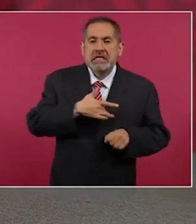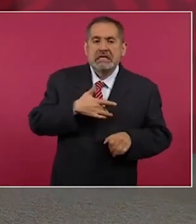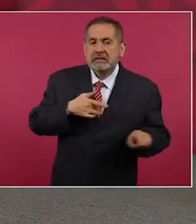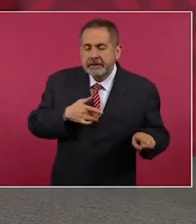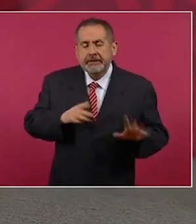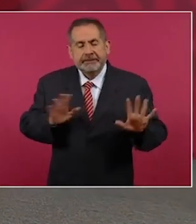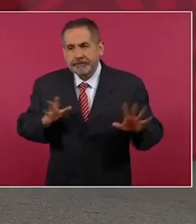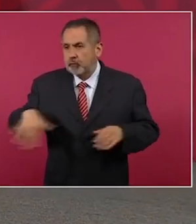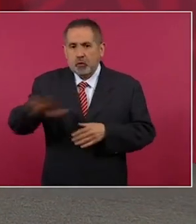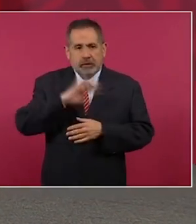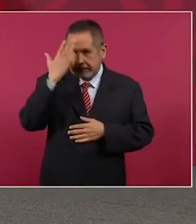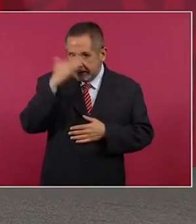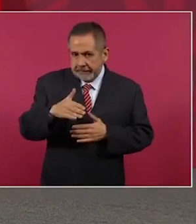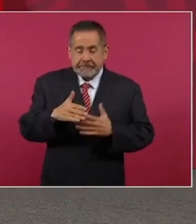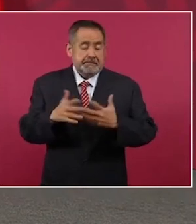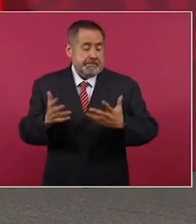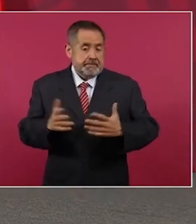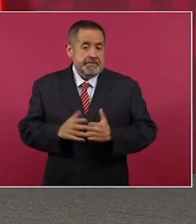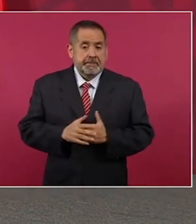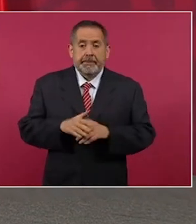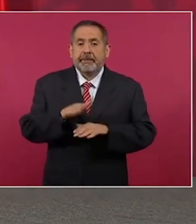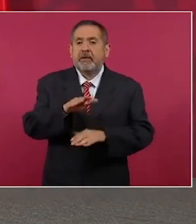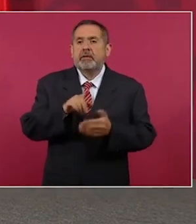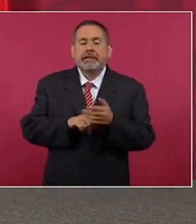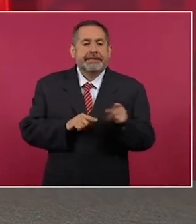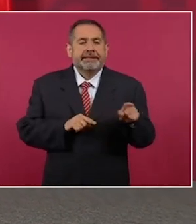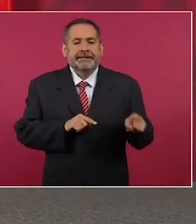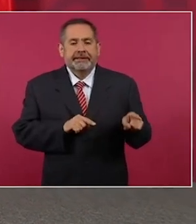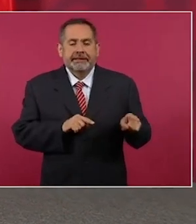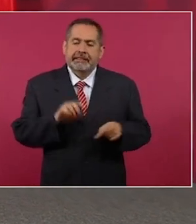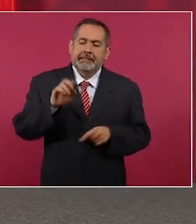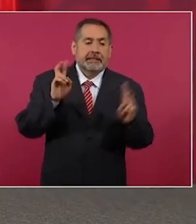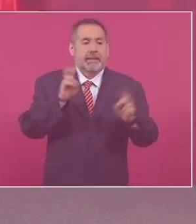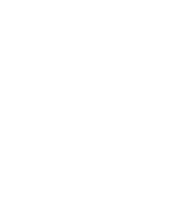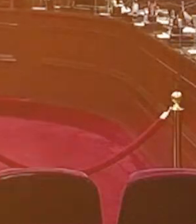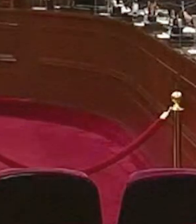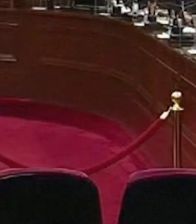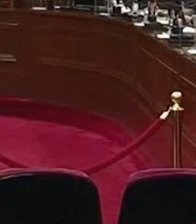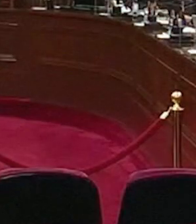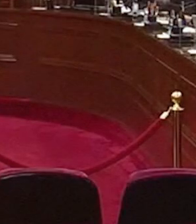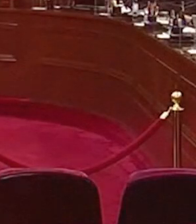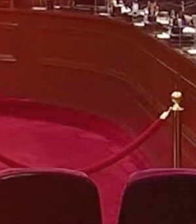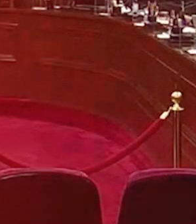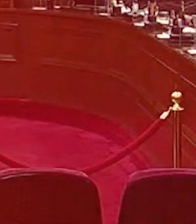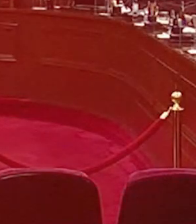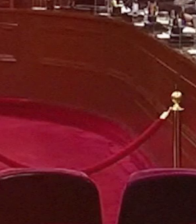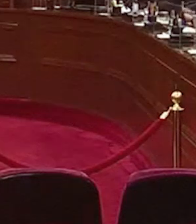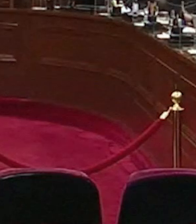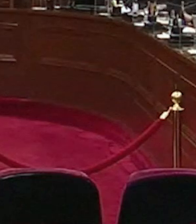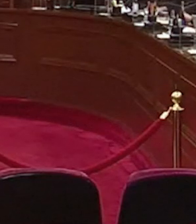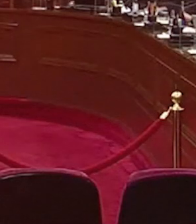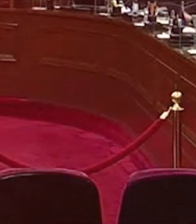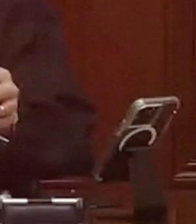en cuanto al INE. El presidente señaló que